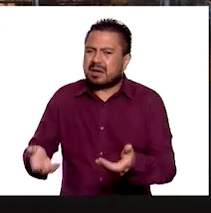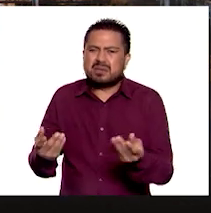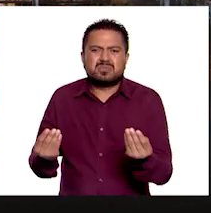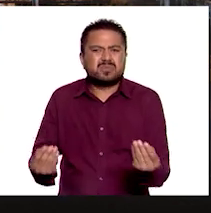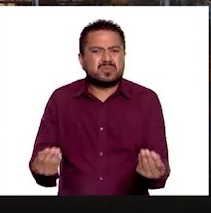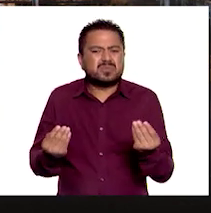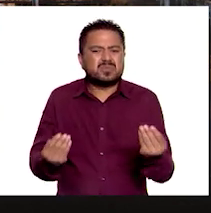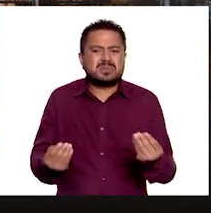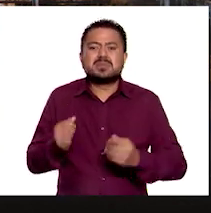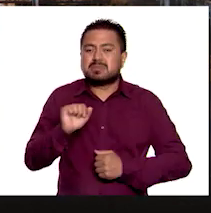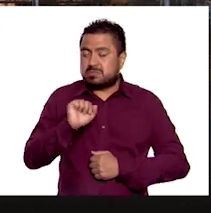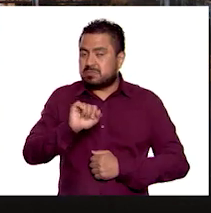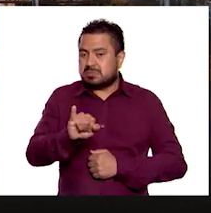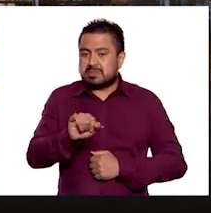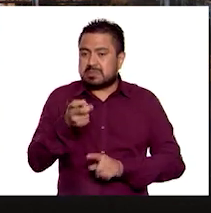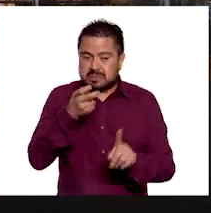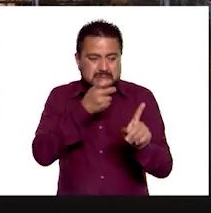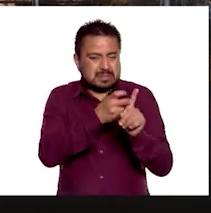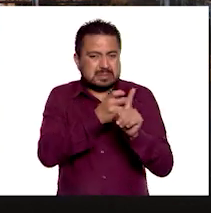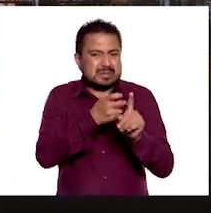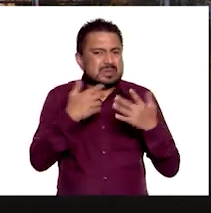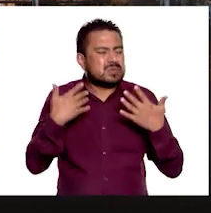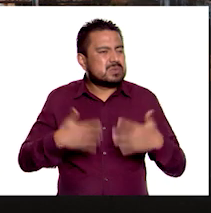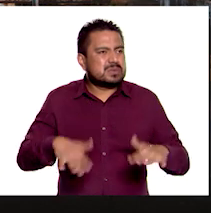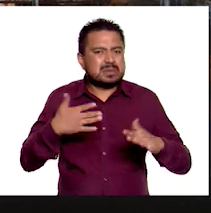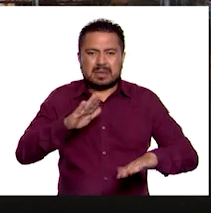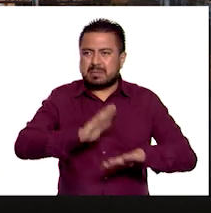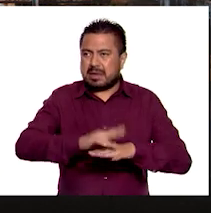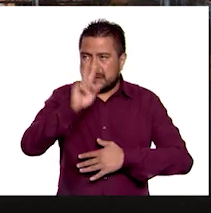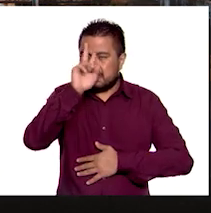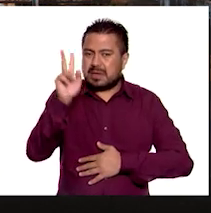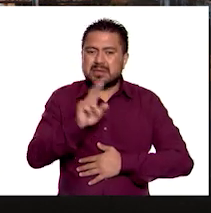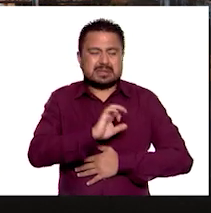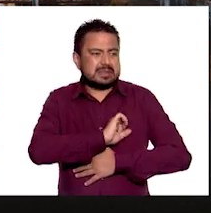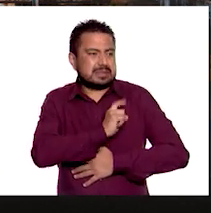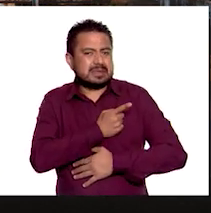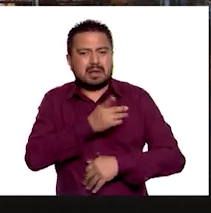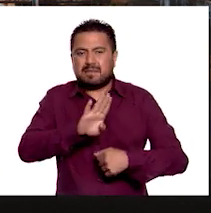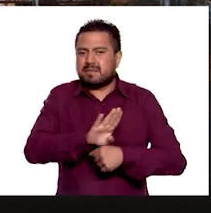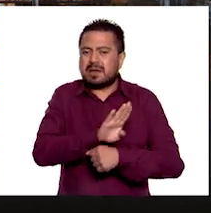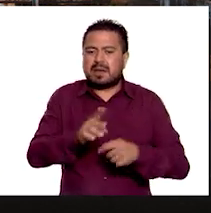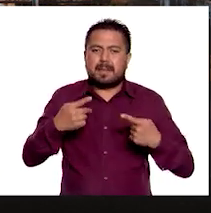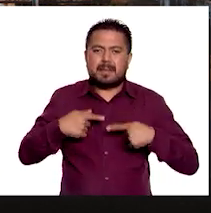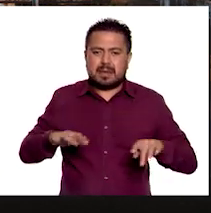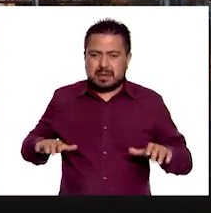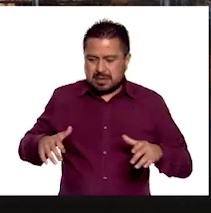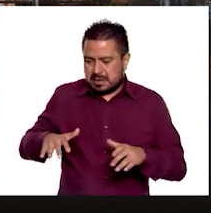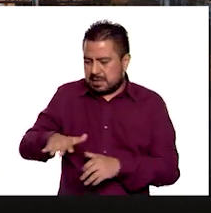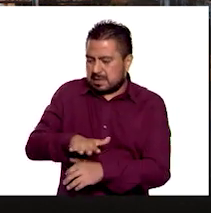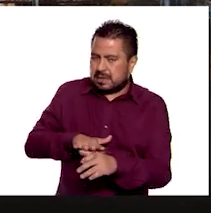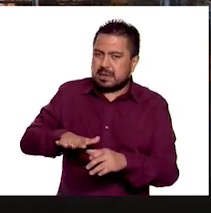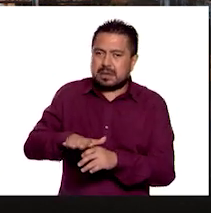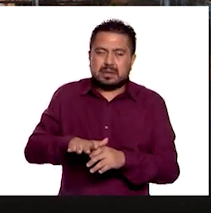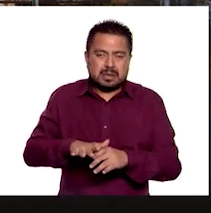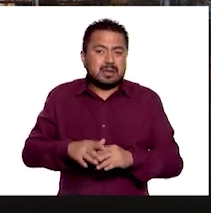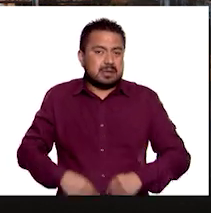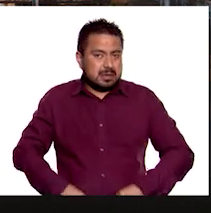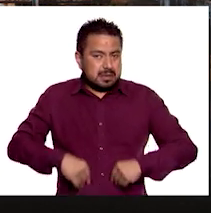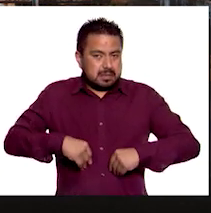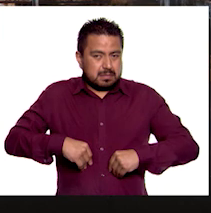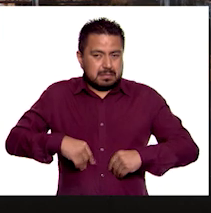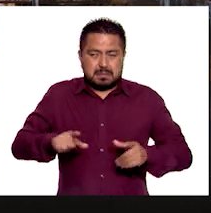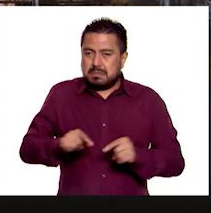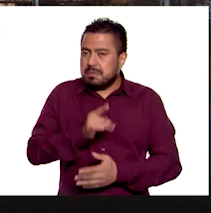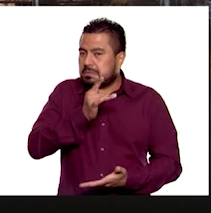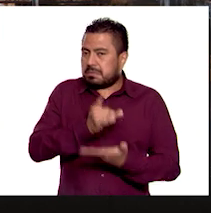Mire. Sí, y eso repercute directamente en la salud y bienestar de su población. La esperanza de vida es